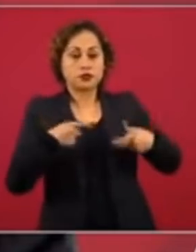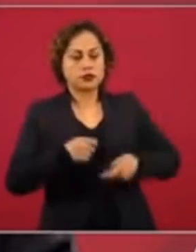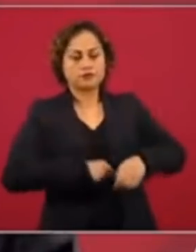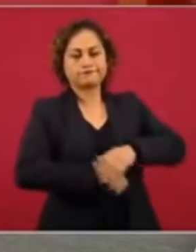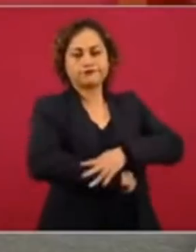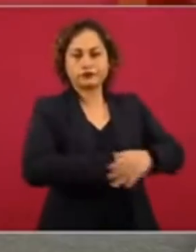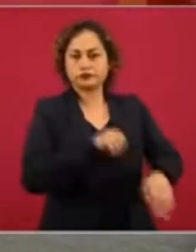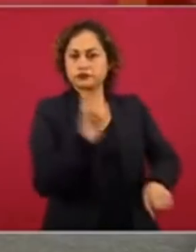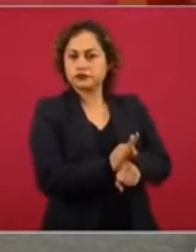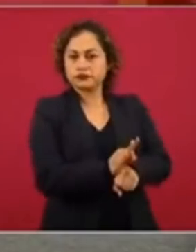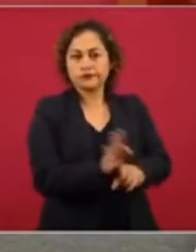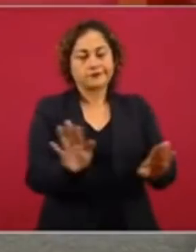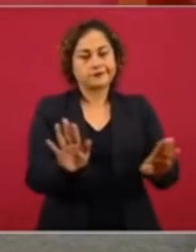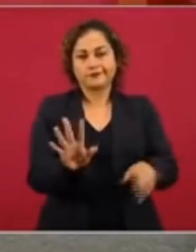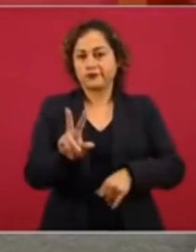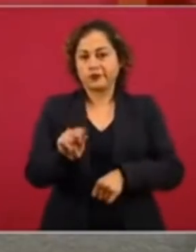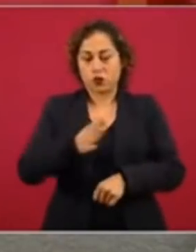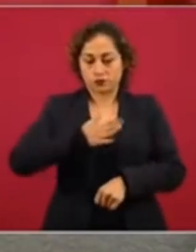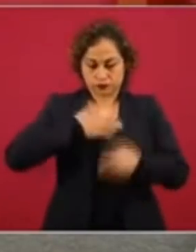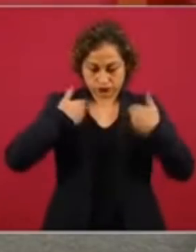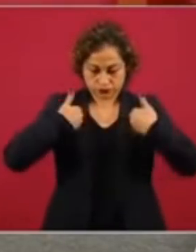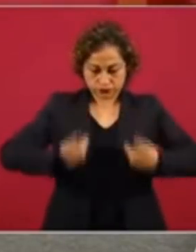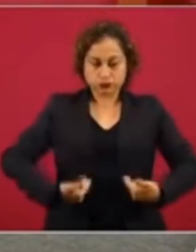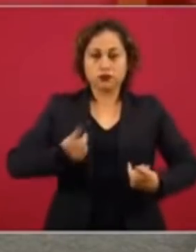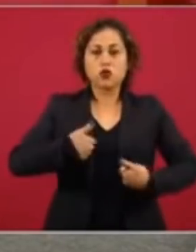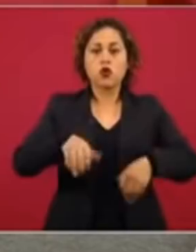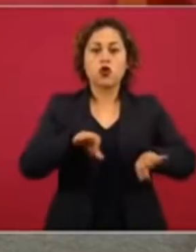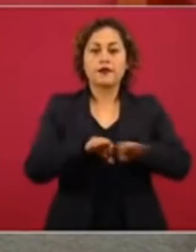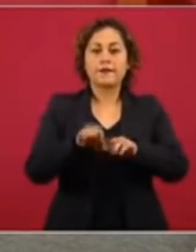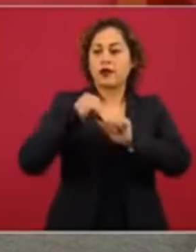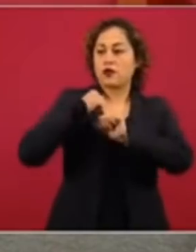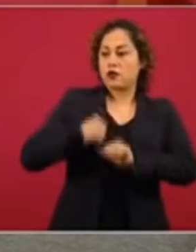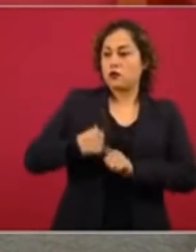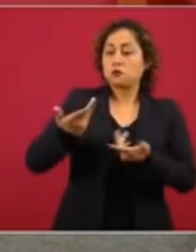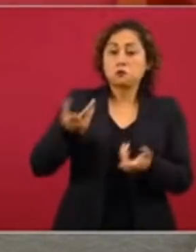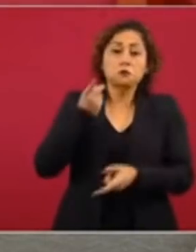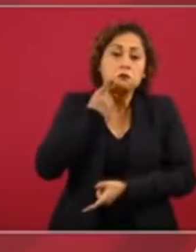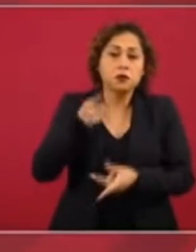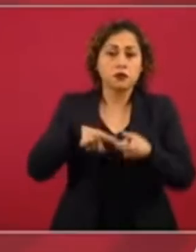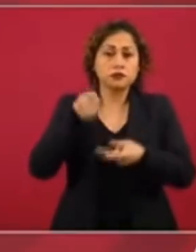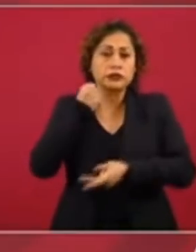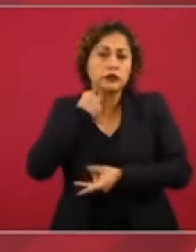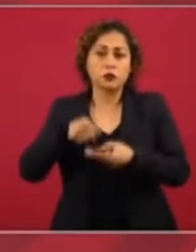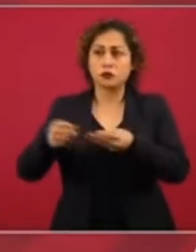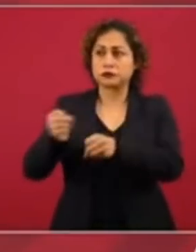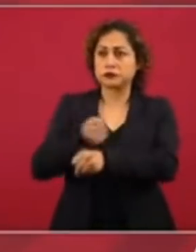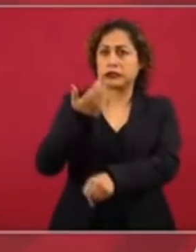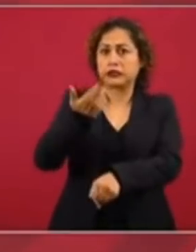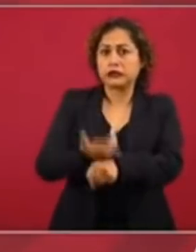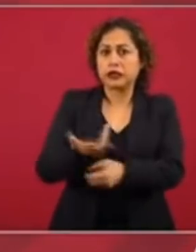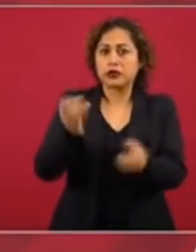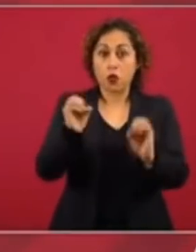Yo tengo un cargo, soy diputado, soy senador, soy secretario, soy presidente de la República y